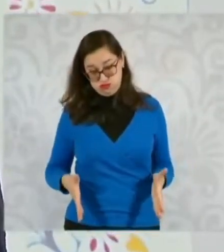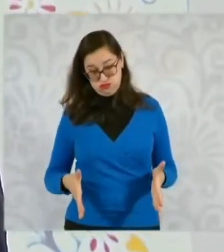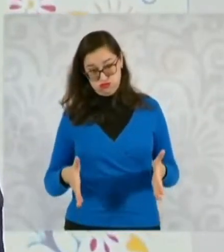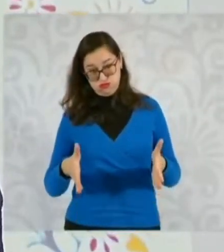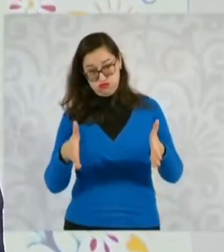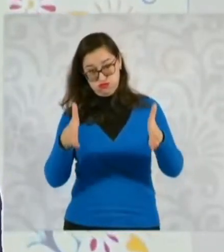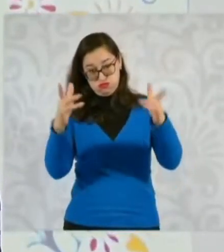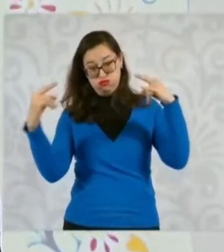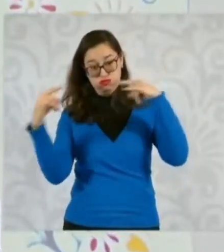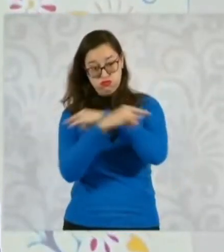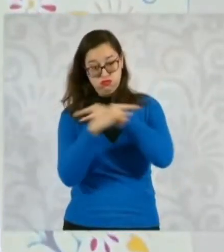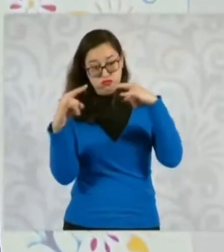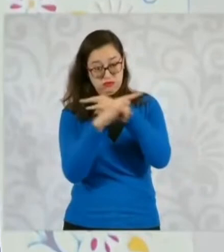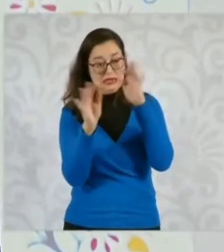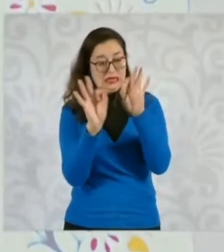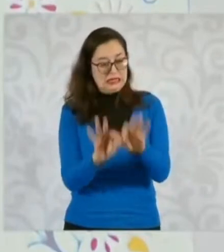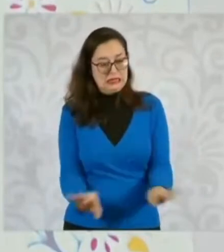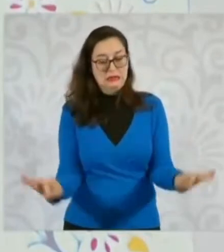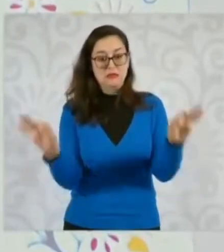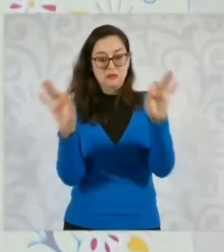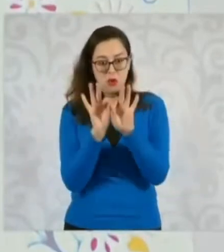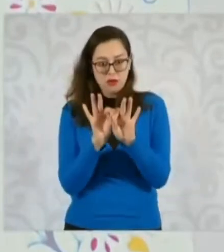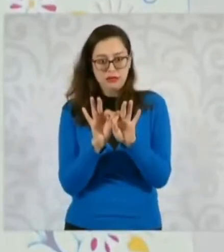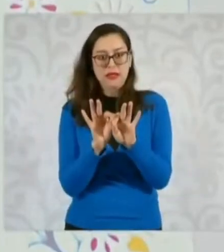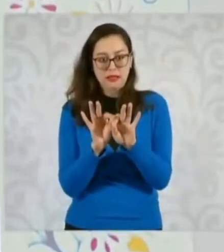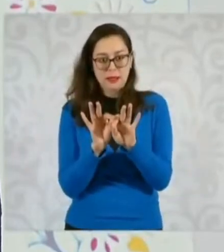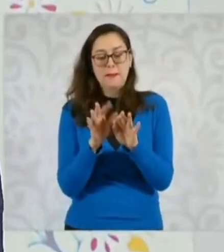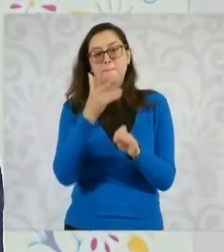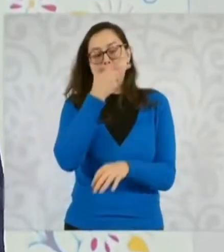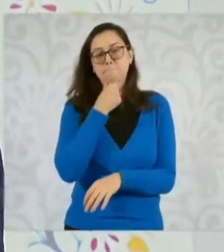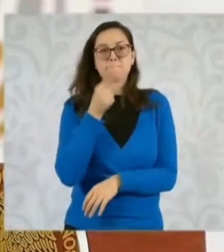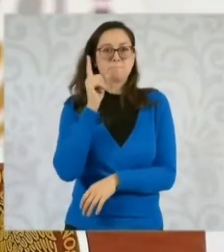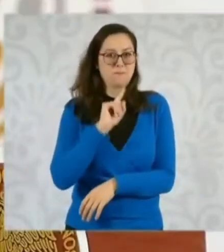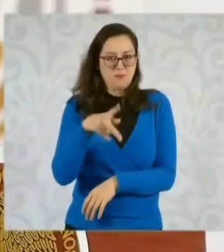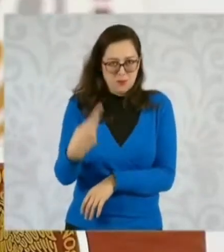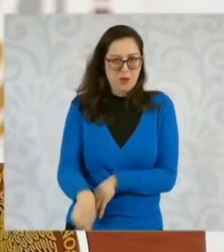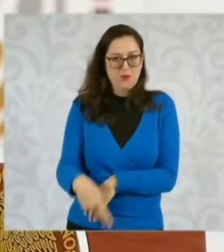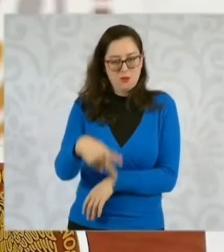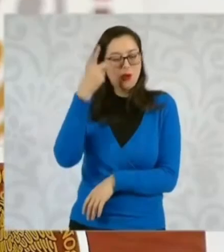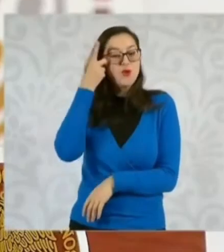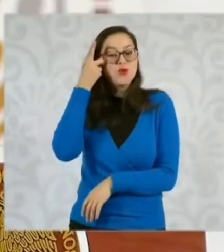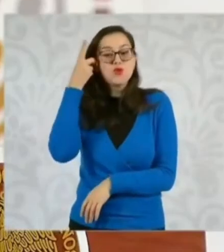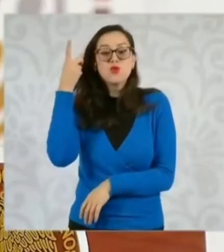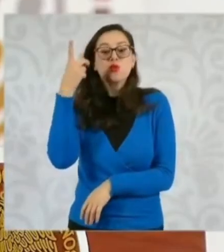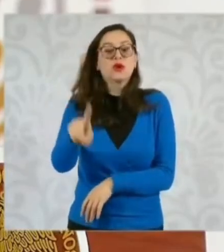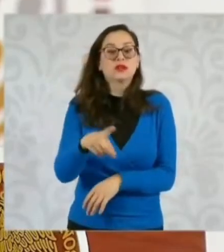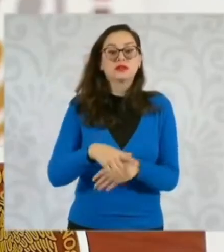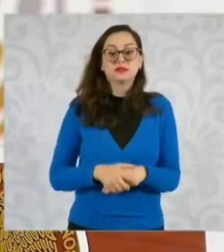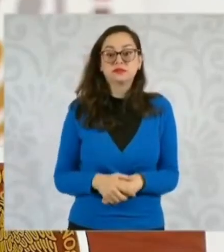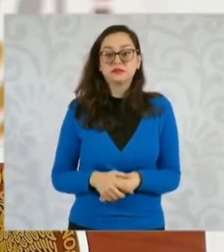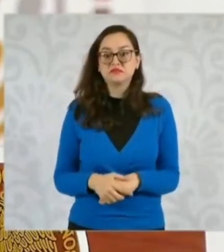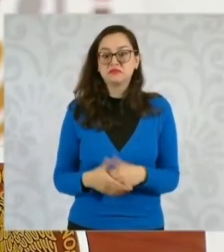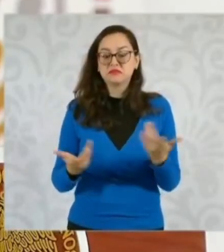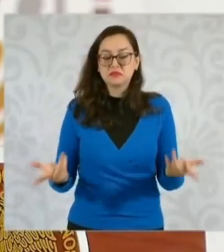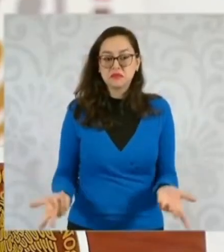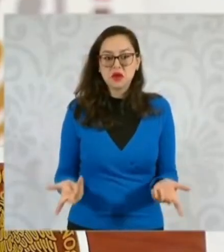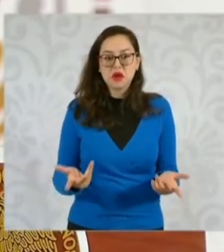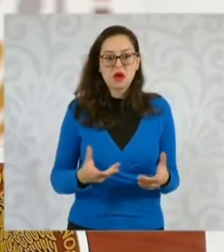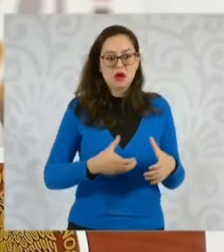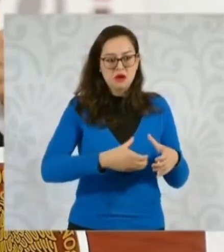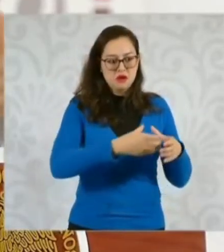la Ciudad de México, que le pertenece a las y los mexicanos, no tenía una sola mujer,